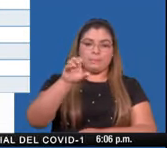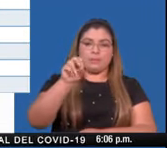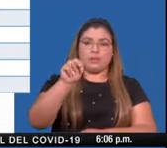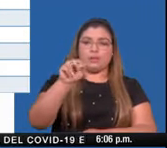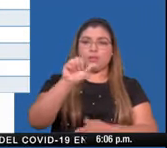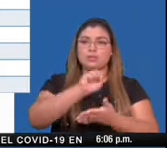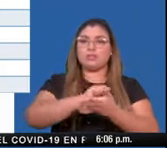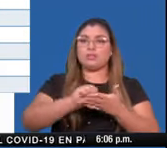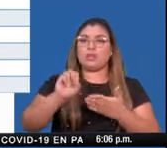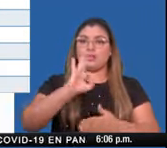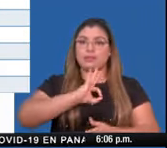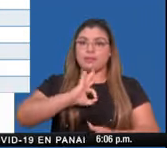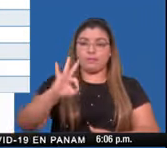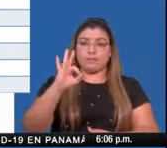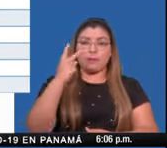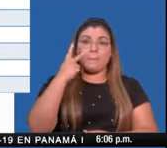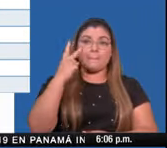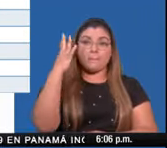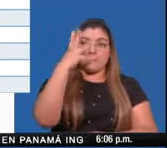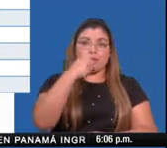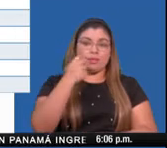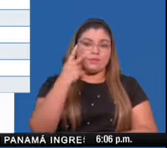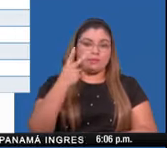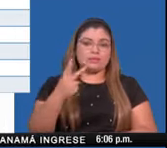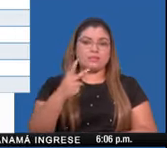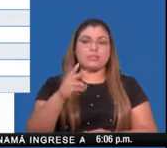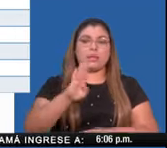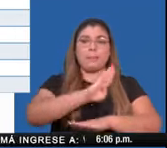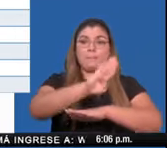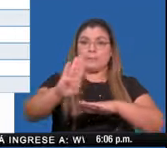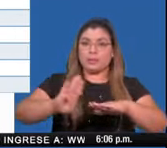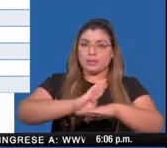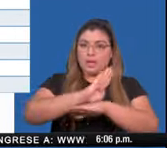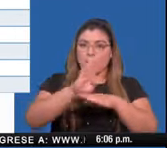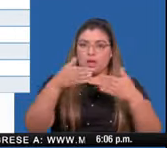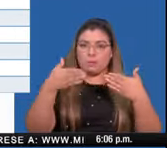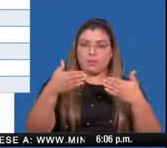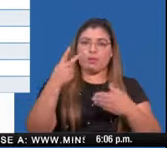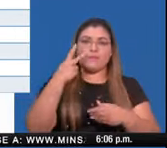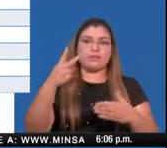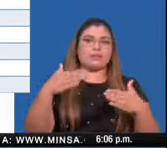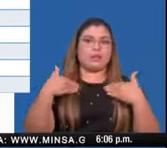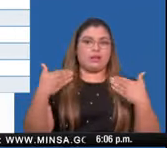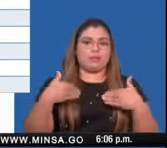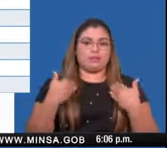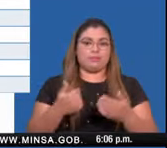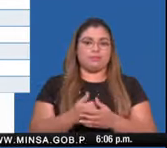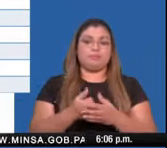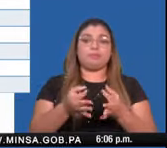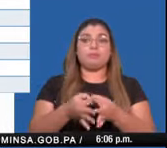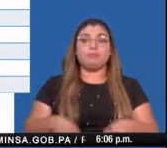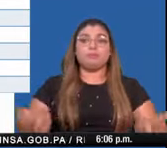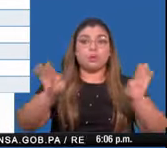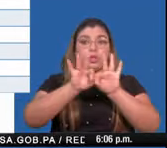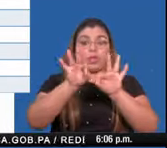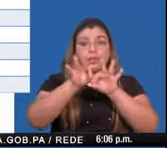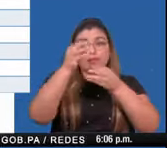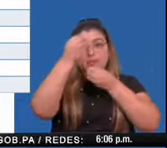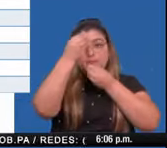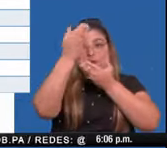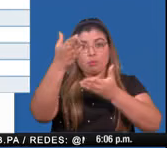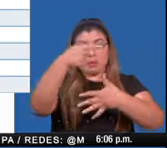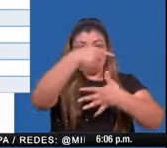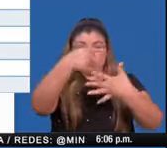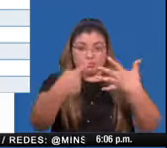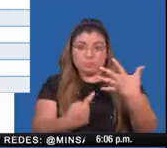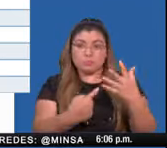Santa Fe, Bellavista de Panamá, Betania de Panamá, Vista Alegre. Importante mencionar que estos